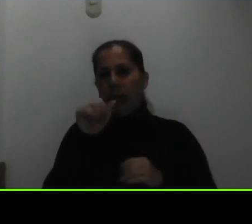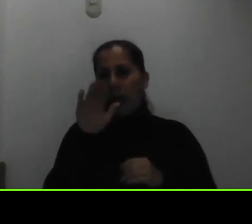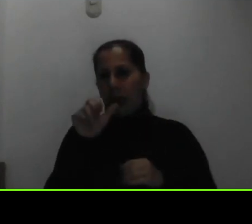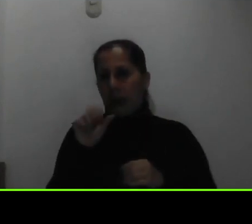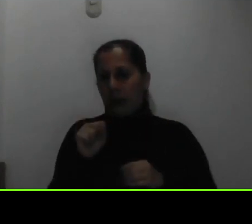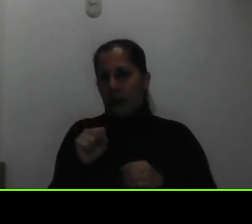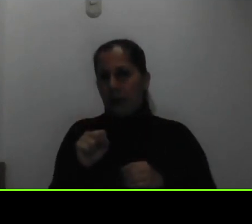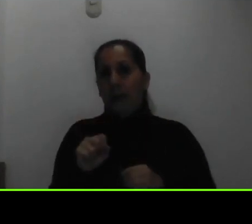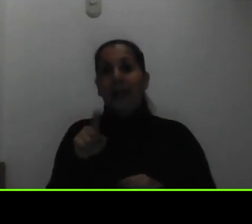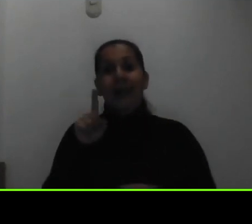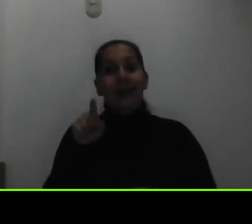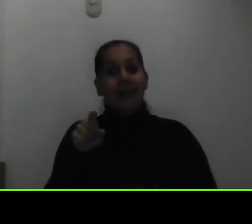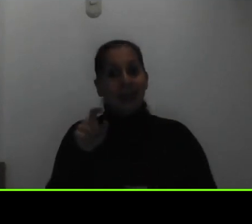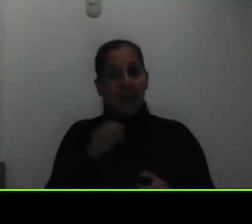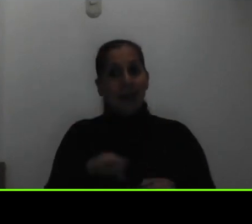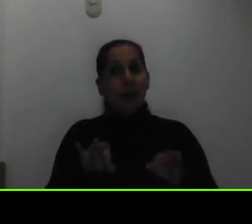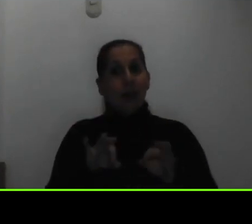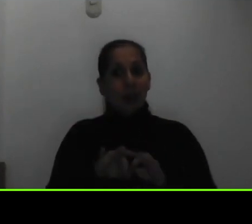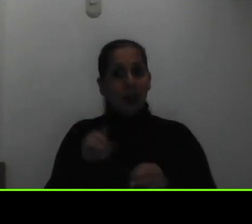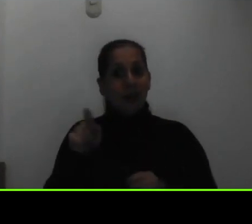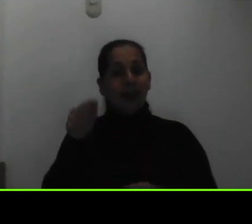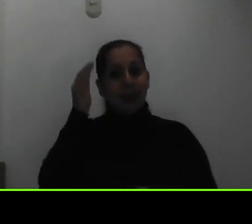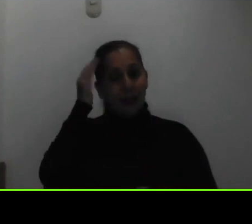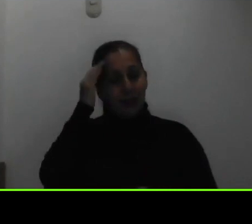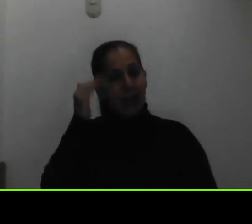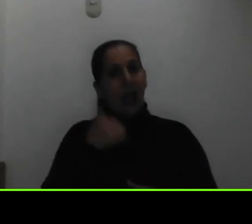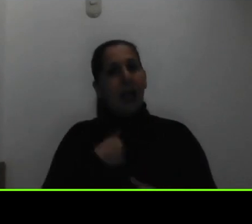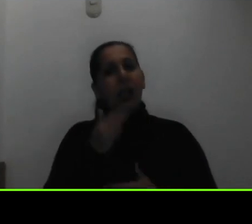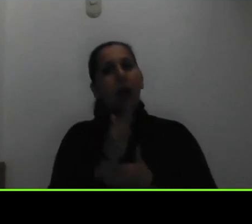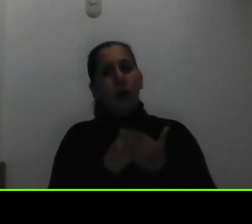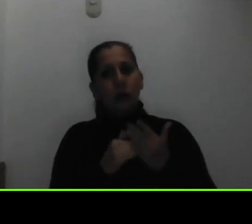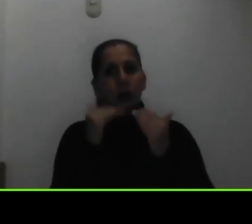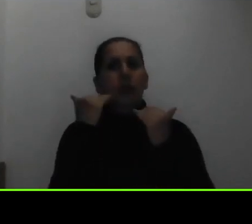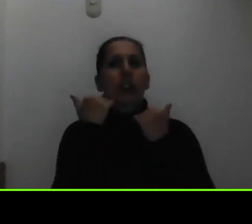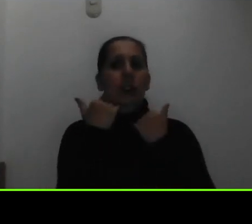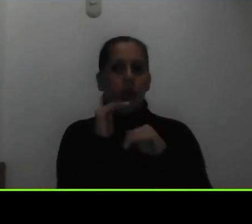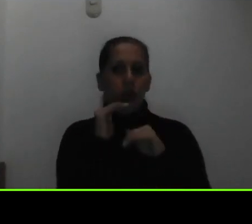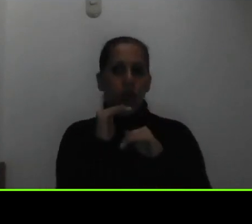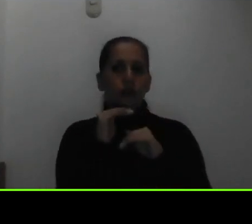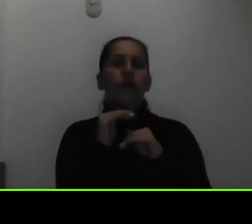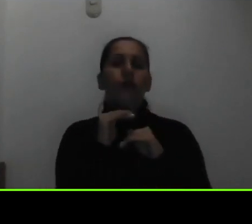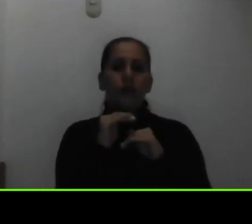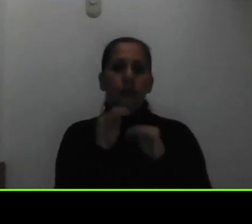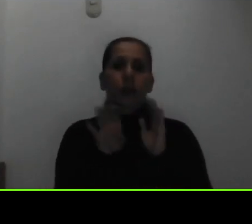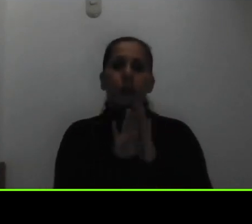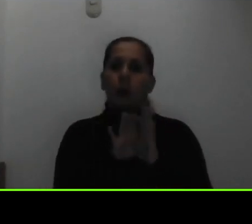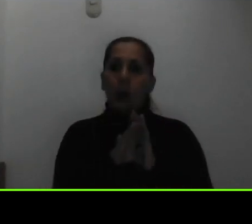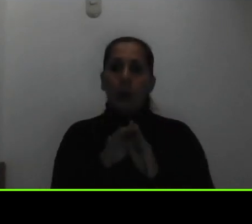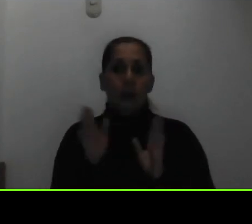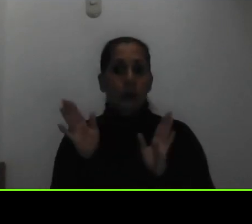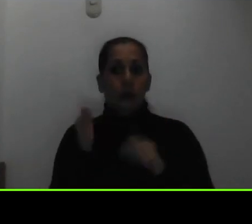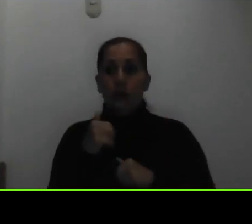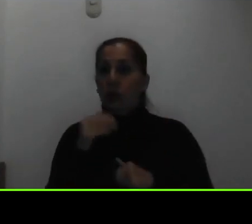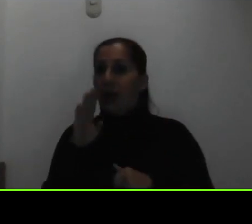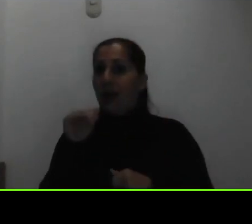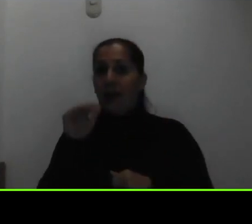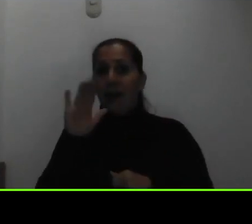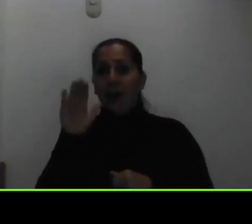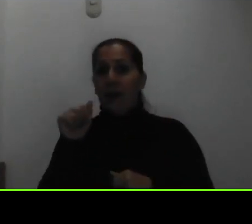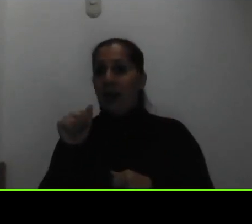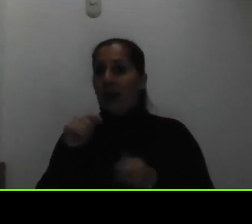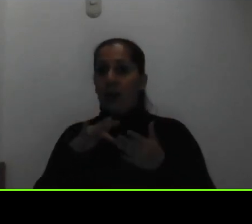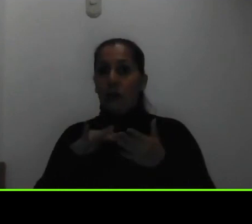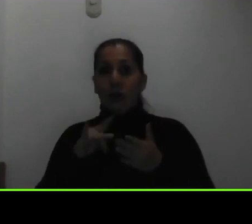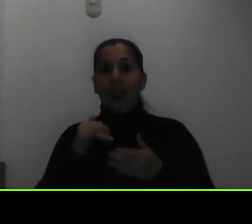que en este reglamento hay ciertas restricciones y es no contar con beca para estudiantes que ya tienen